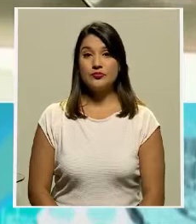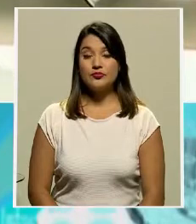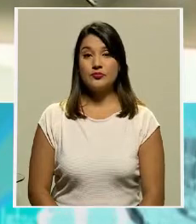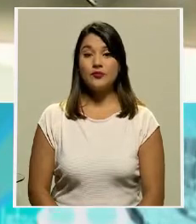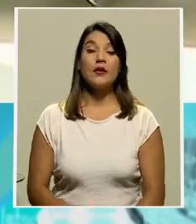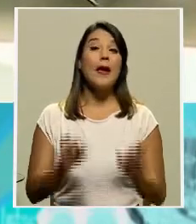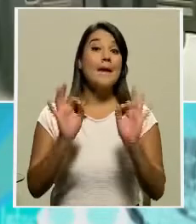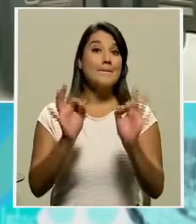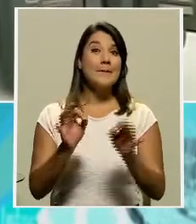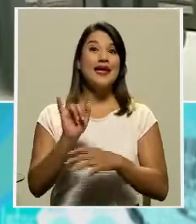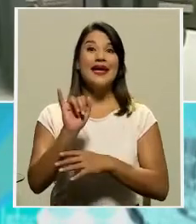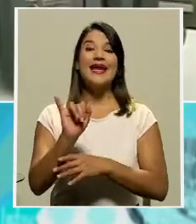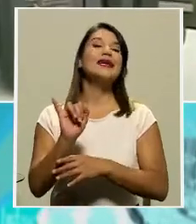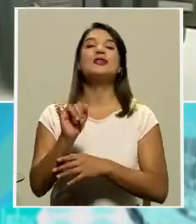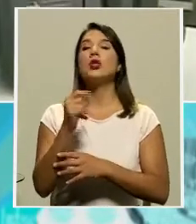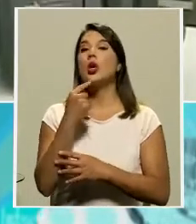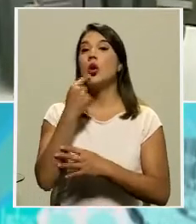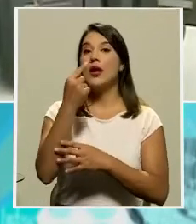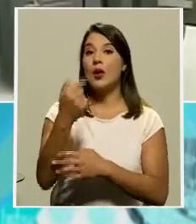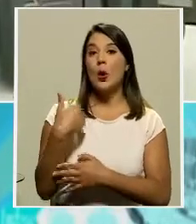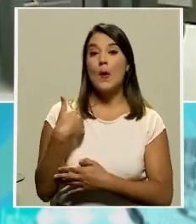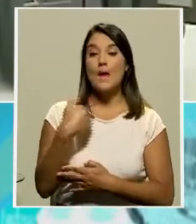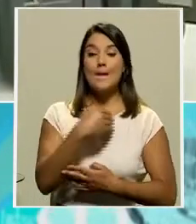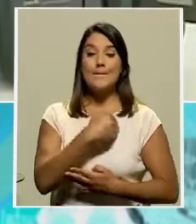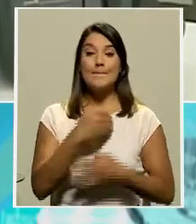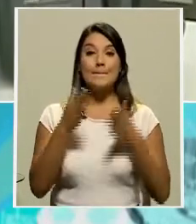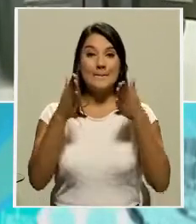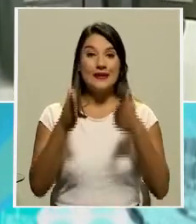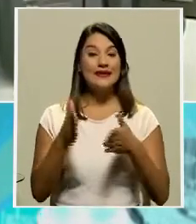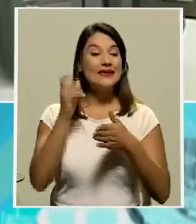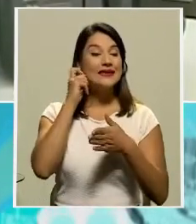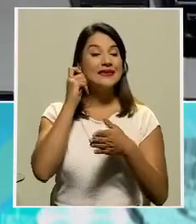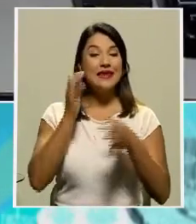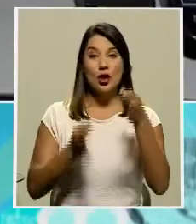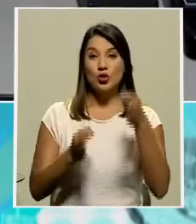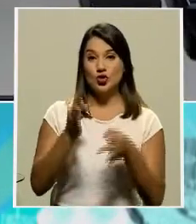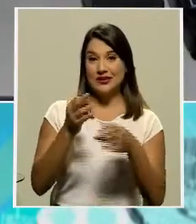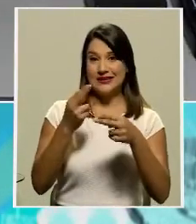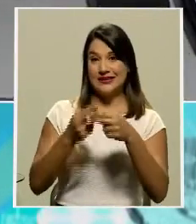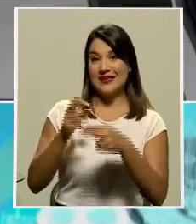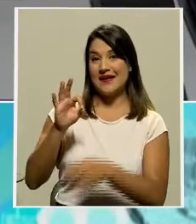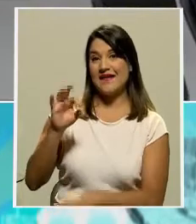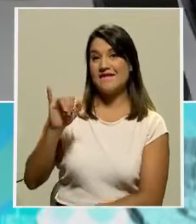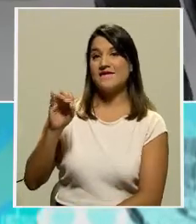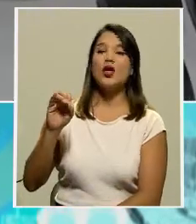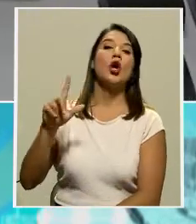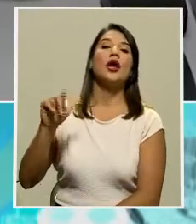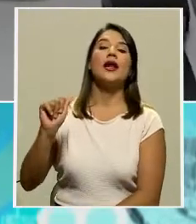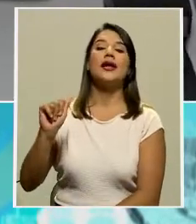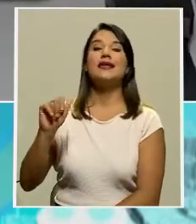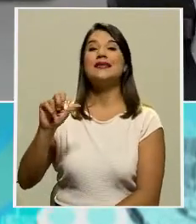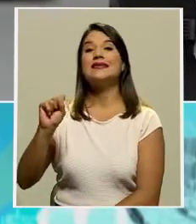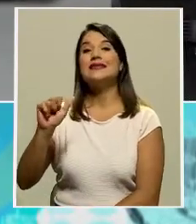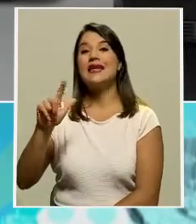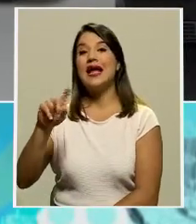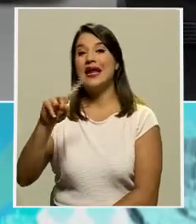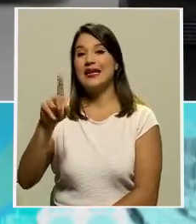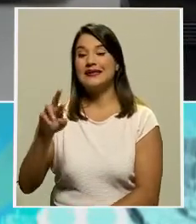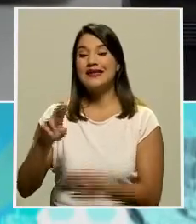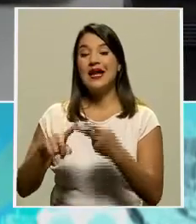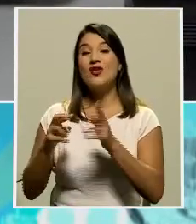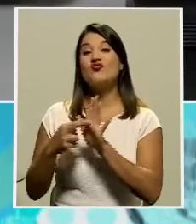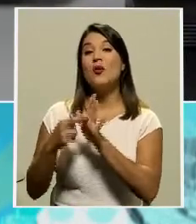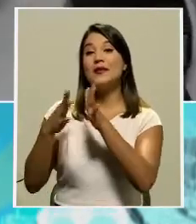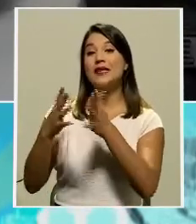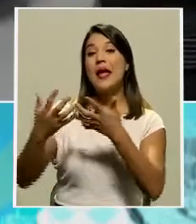Bien, estas son las declaraciones tanto de la Ministra de Justicia, Fidel Salazar, como también de la vocera de la empresa Servicios Públicos de